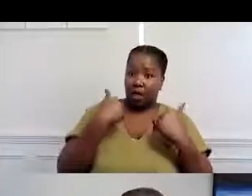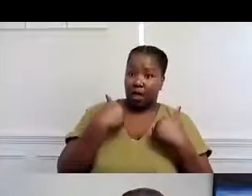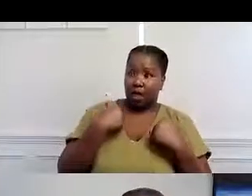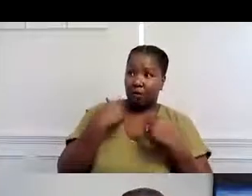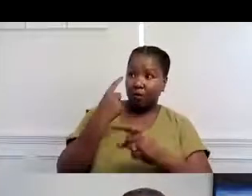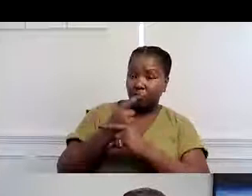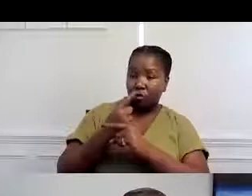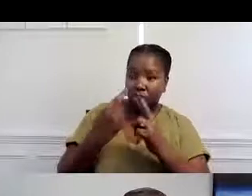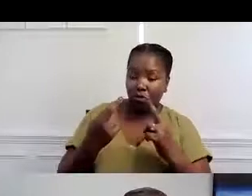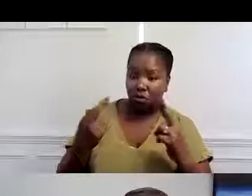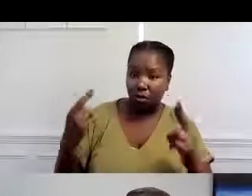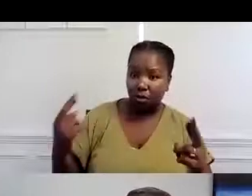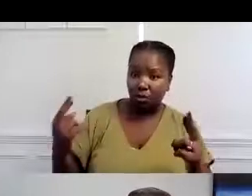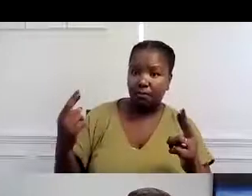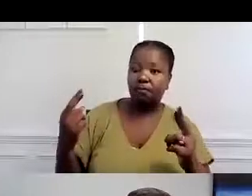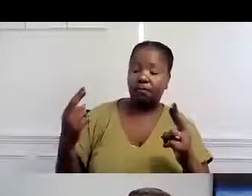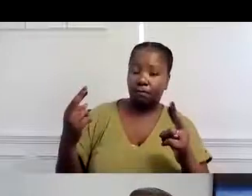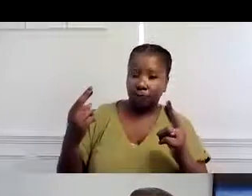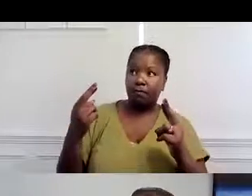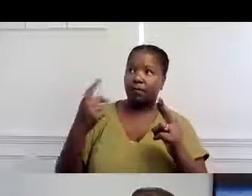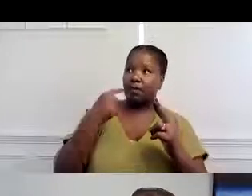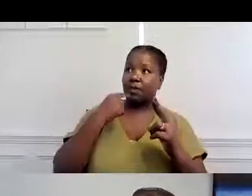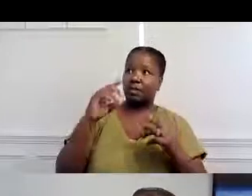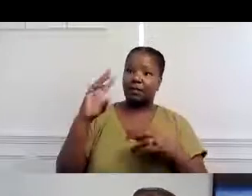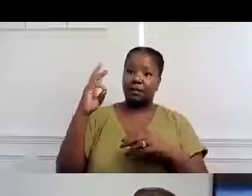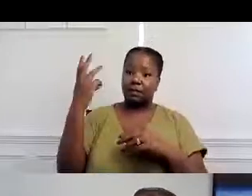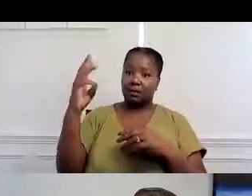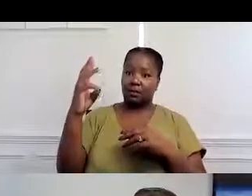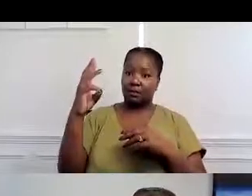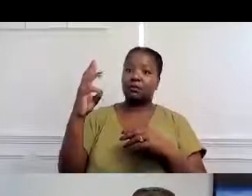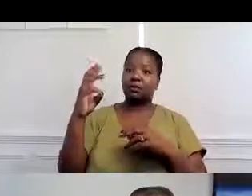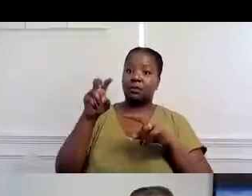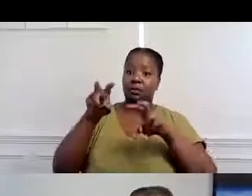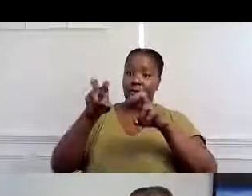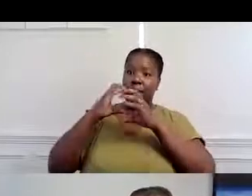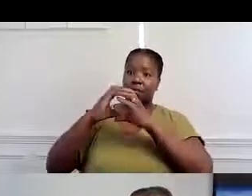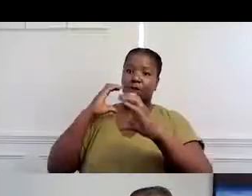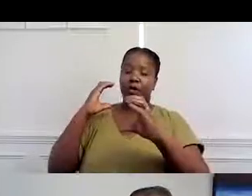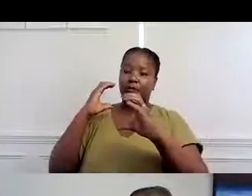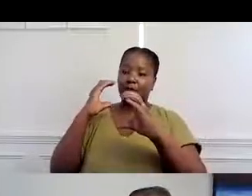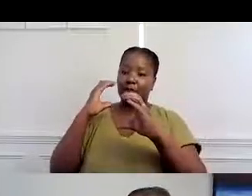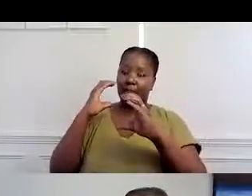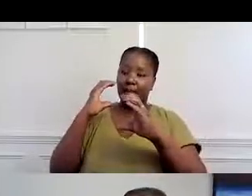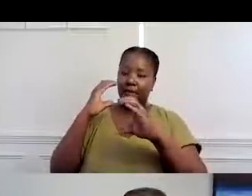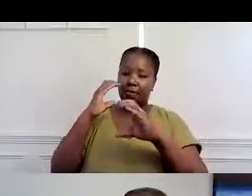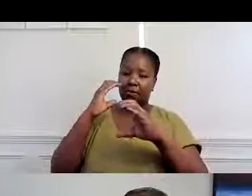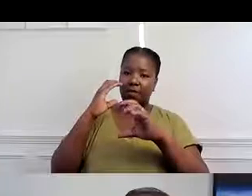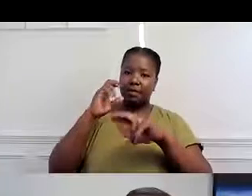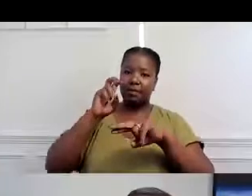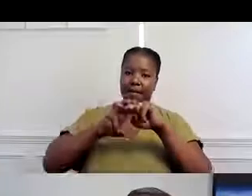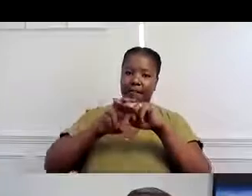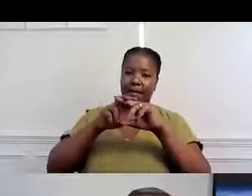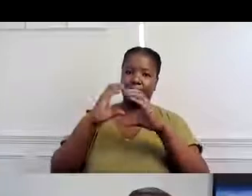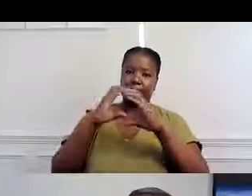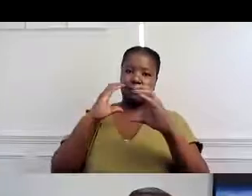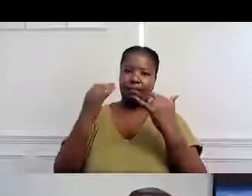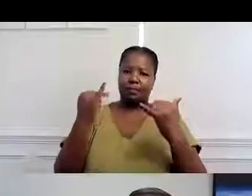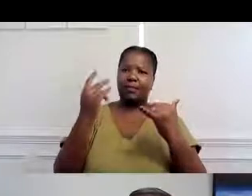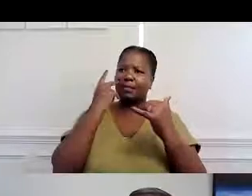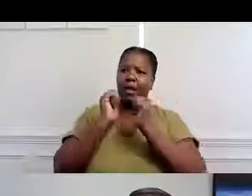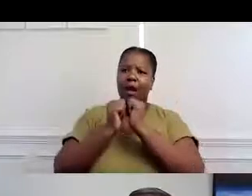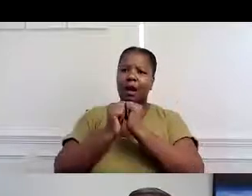Y aún así, si es que podemos con el tiempo, será que tenemos los recursos. Tal vez estos camiones de 16